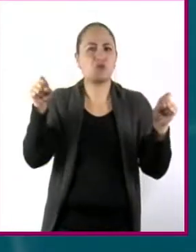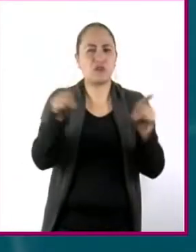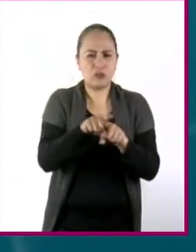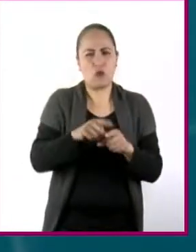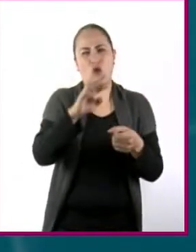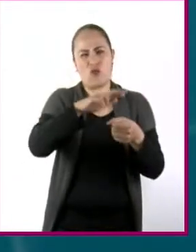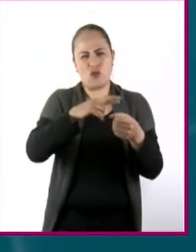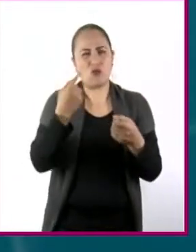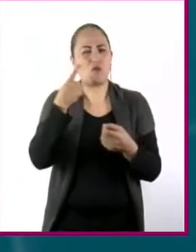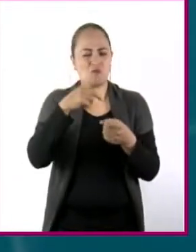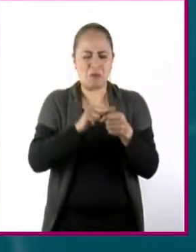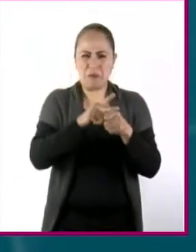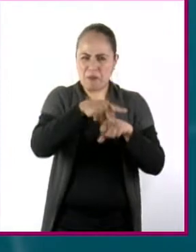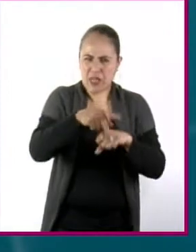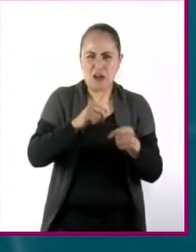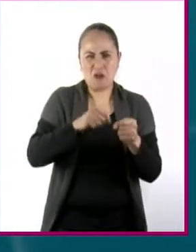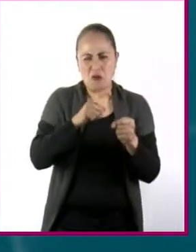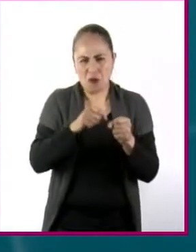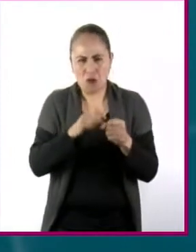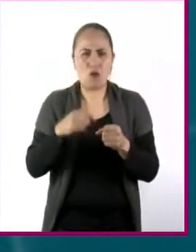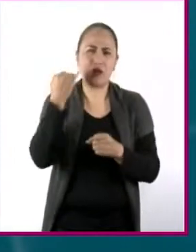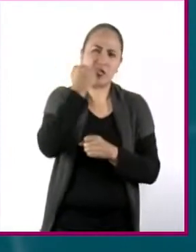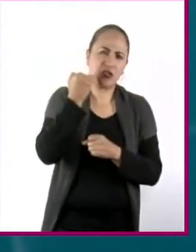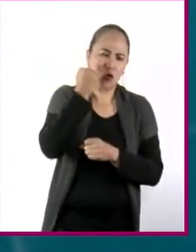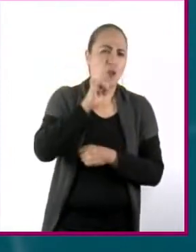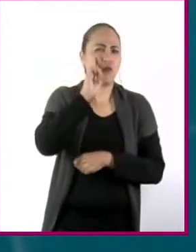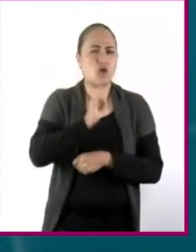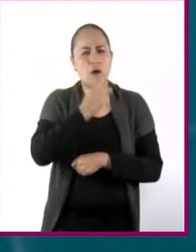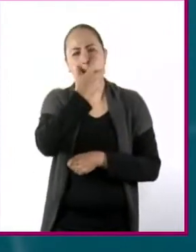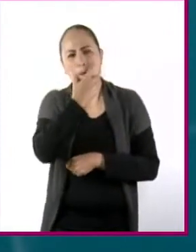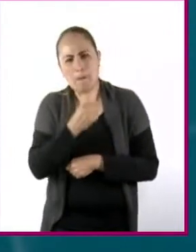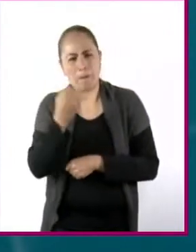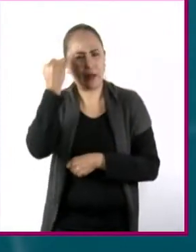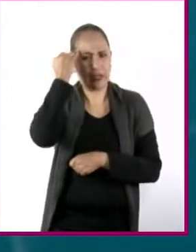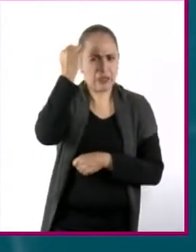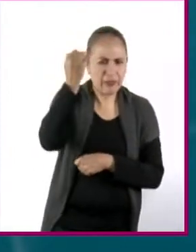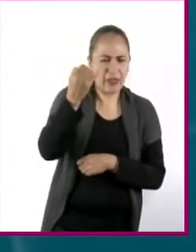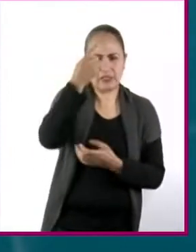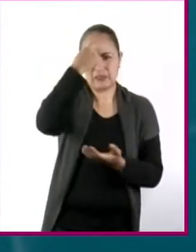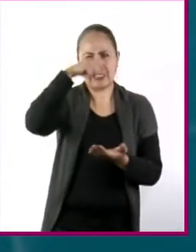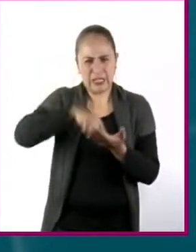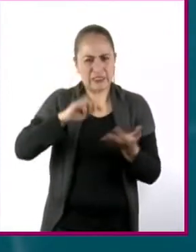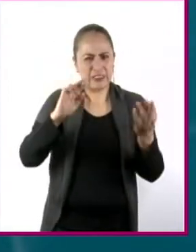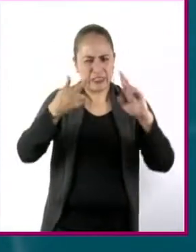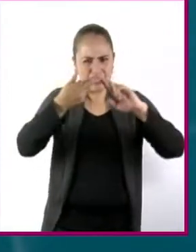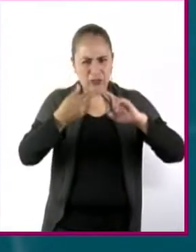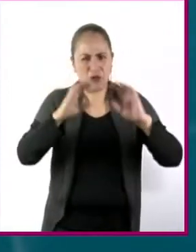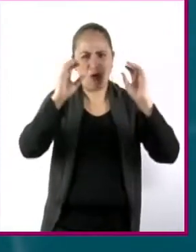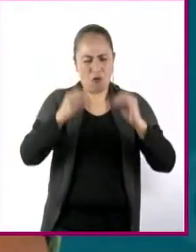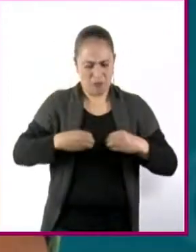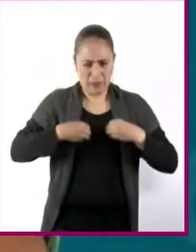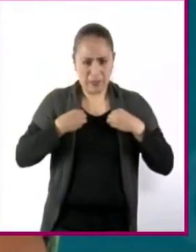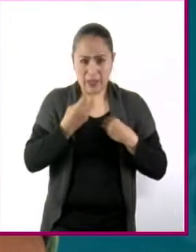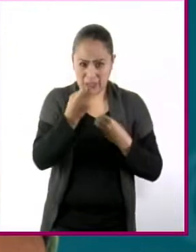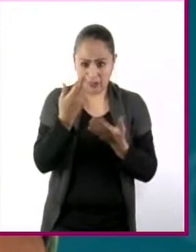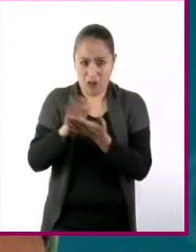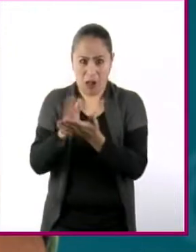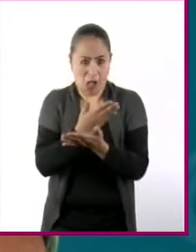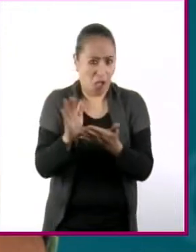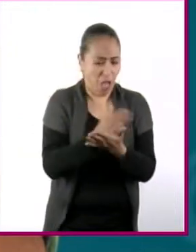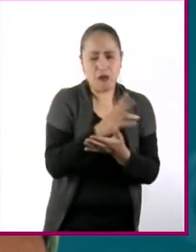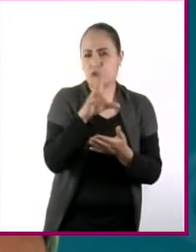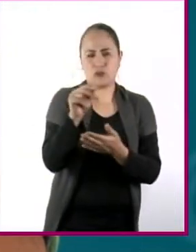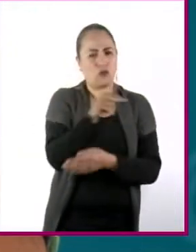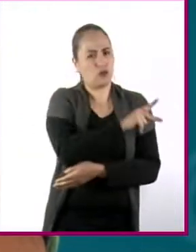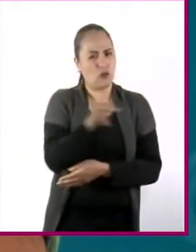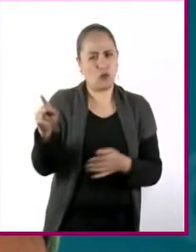color de piel, idioma, sexo, género, ideas, creencias religiosas o la forma de vivir. La vida democrática